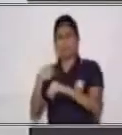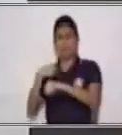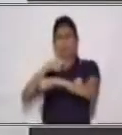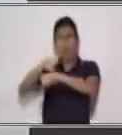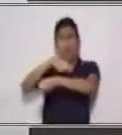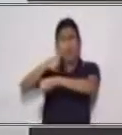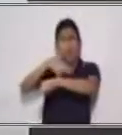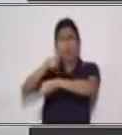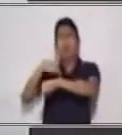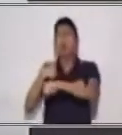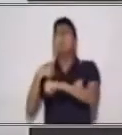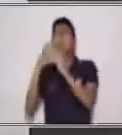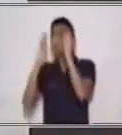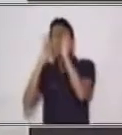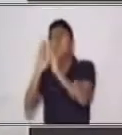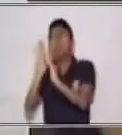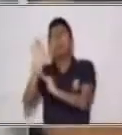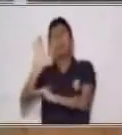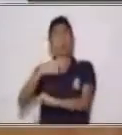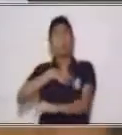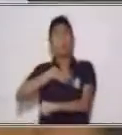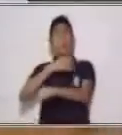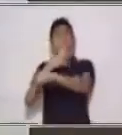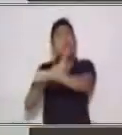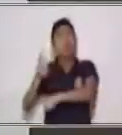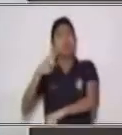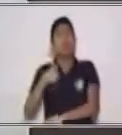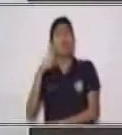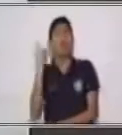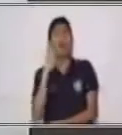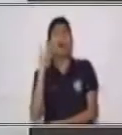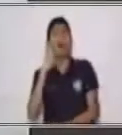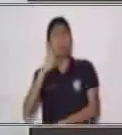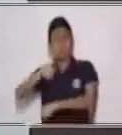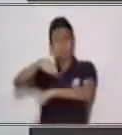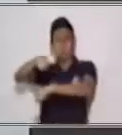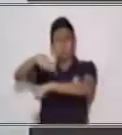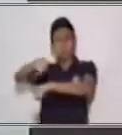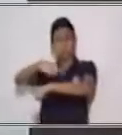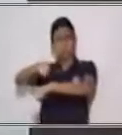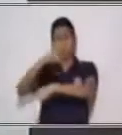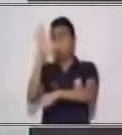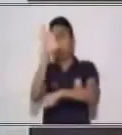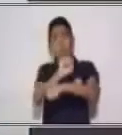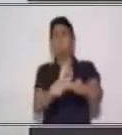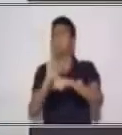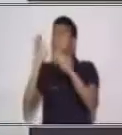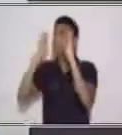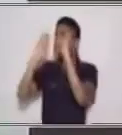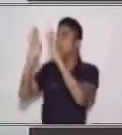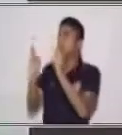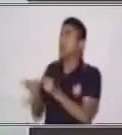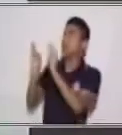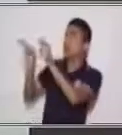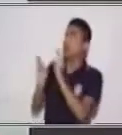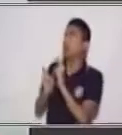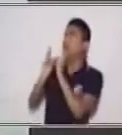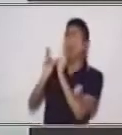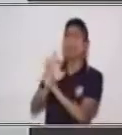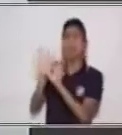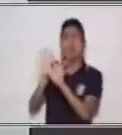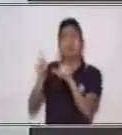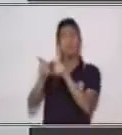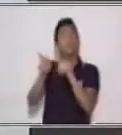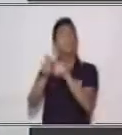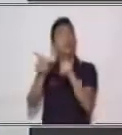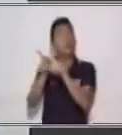escuchando las historias que me cuenta mi abuelo Pedro. También me da consejos y me